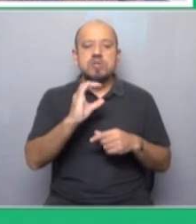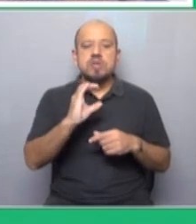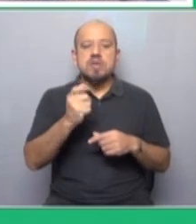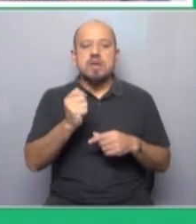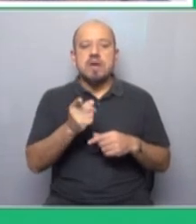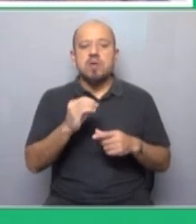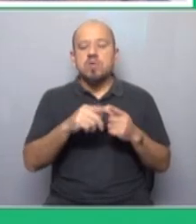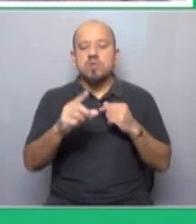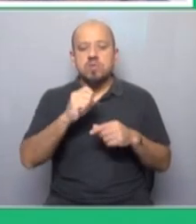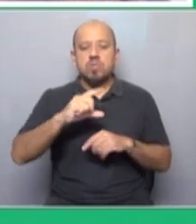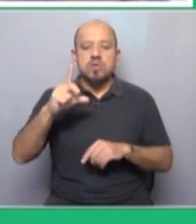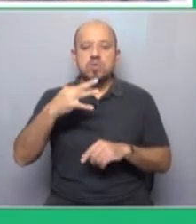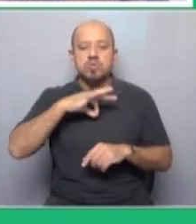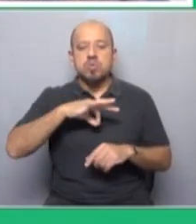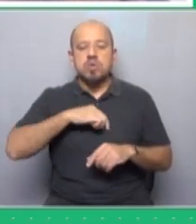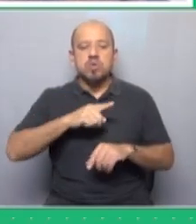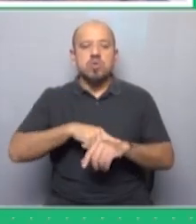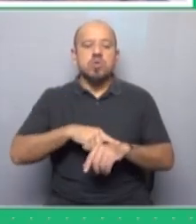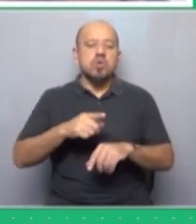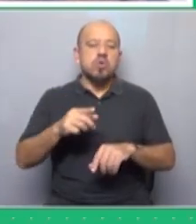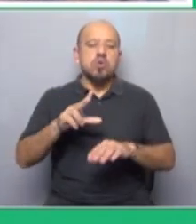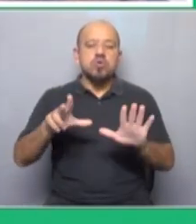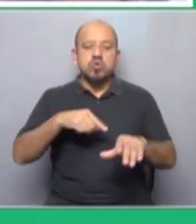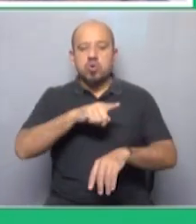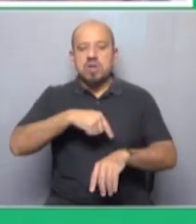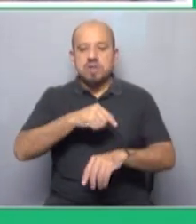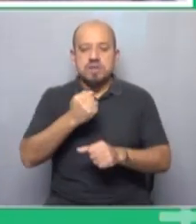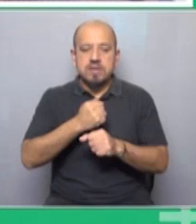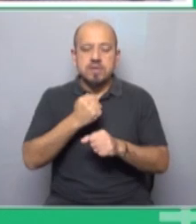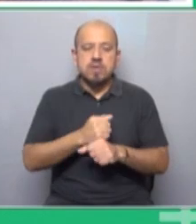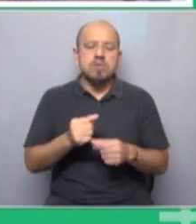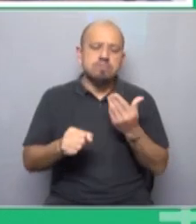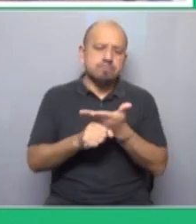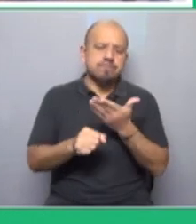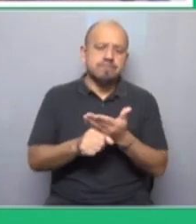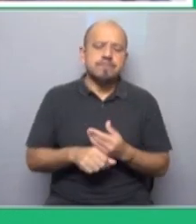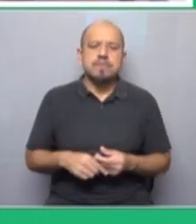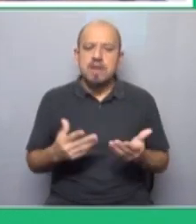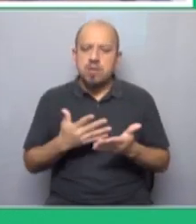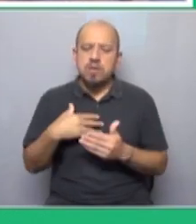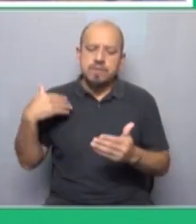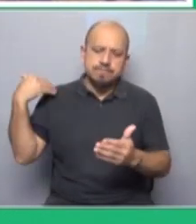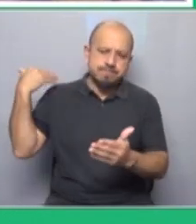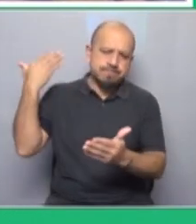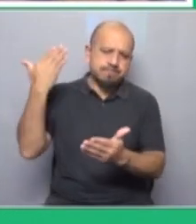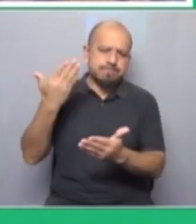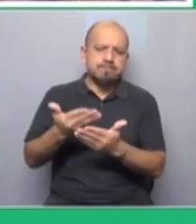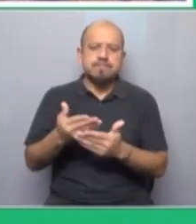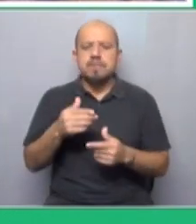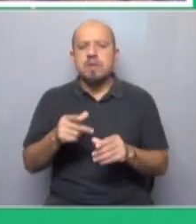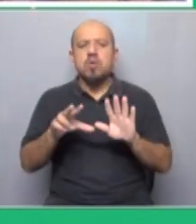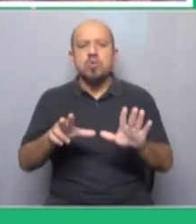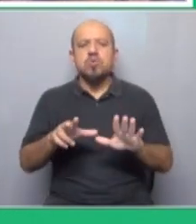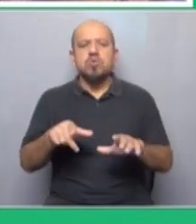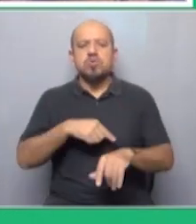aumentos salariales, jornadas de ocho horas. Tomando un poco lo que se está viviendo actualmente, los